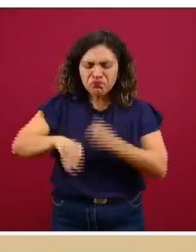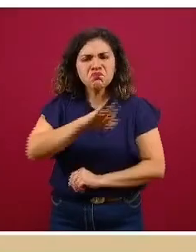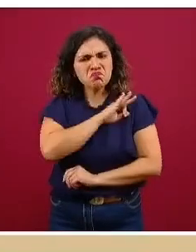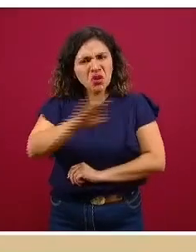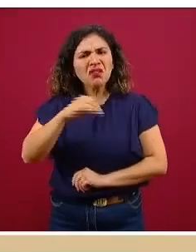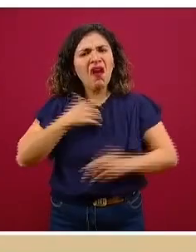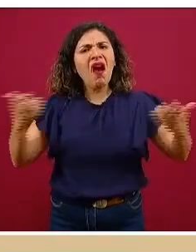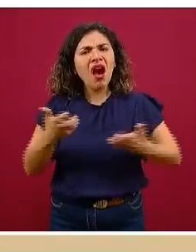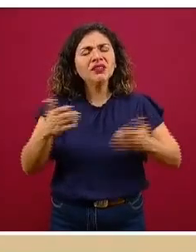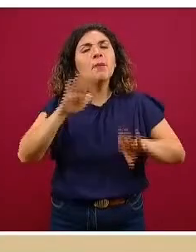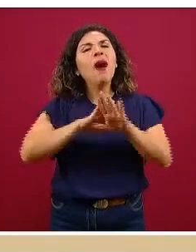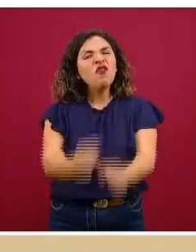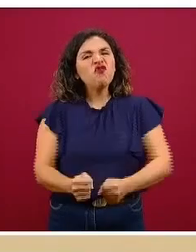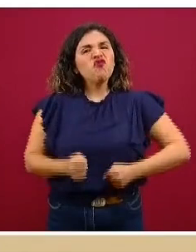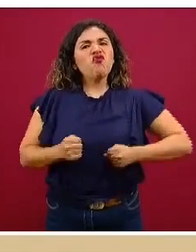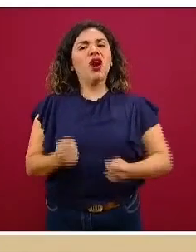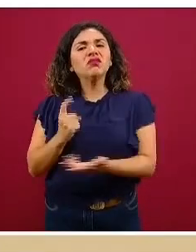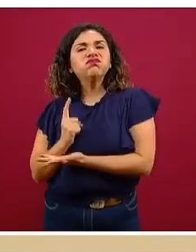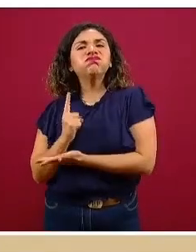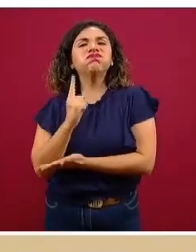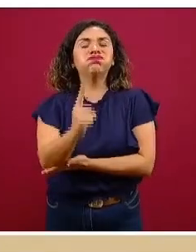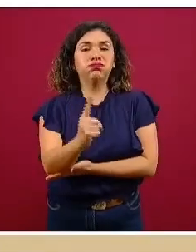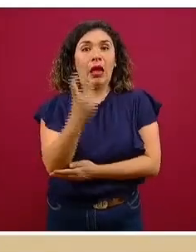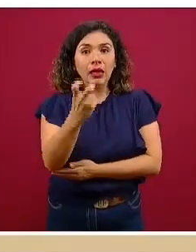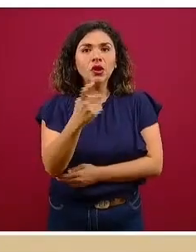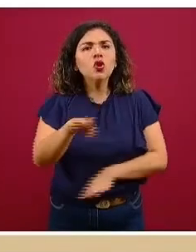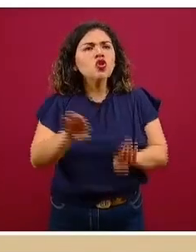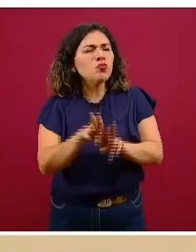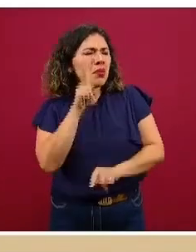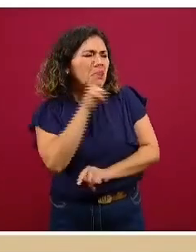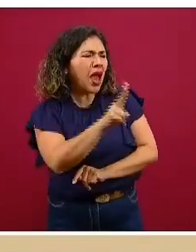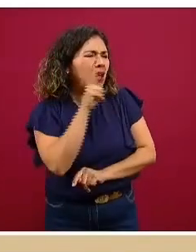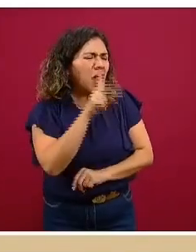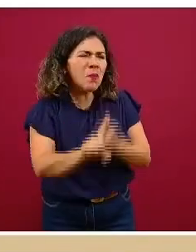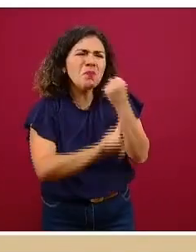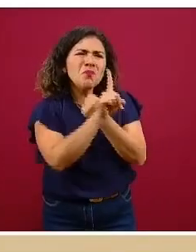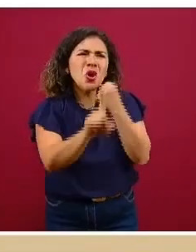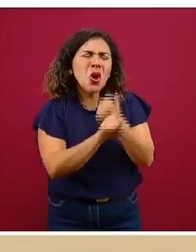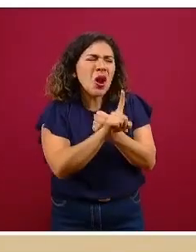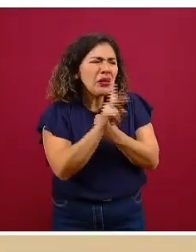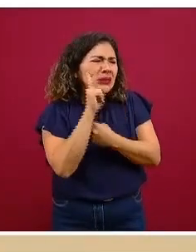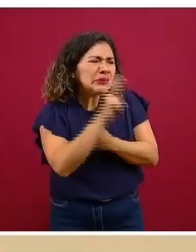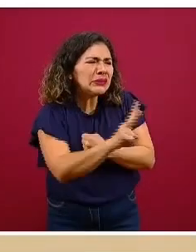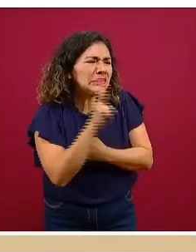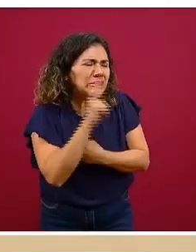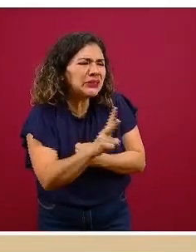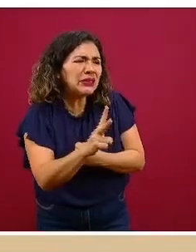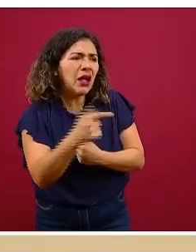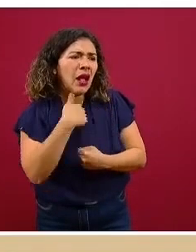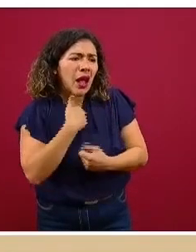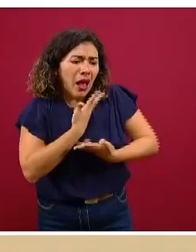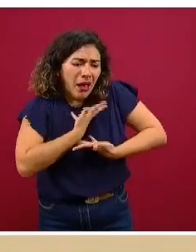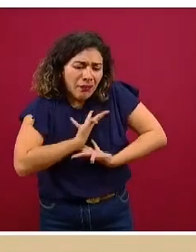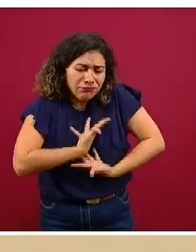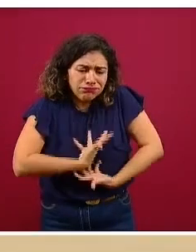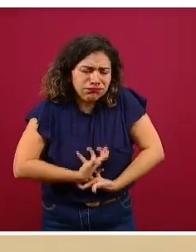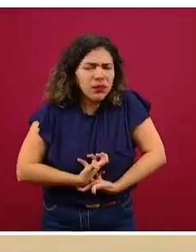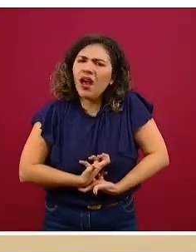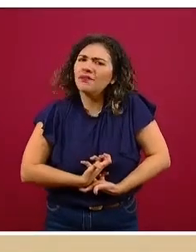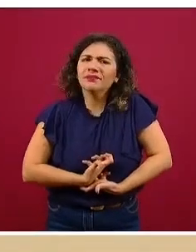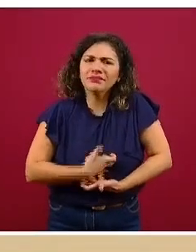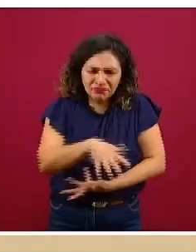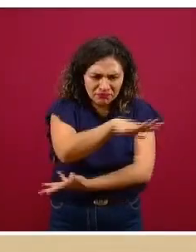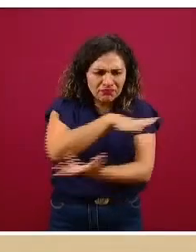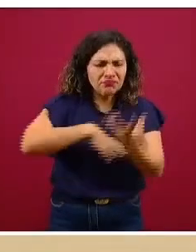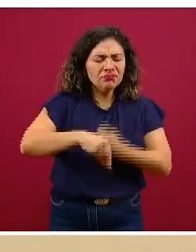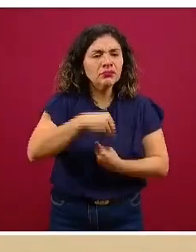y salir fortalecidos. Es decir, es percibir las dificultades como un desafío sin que esto sea lo que va a contribuir